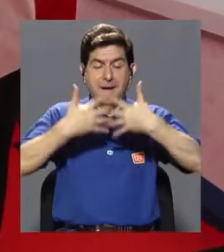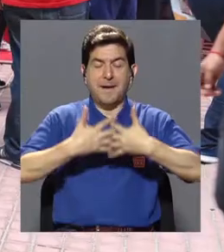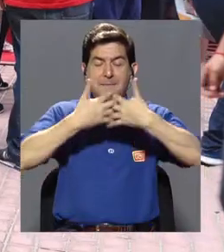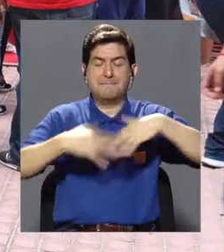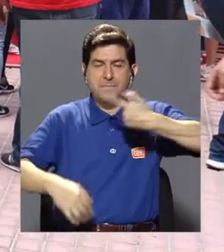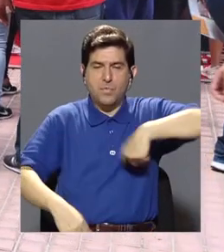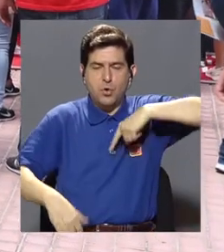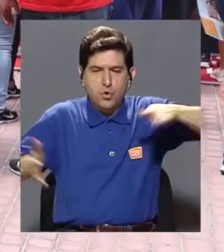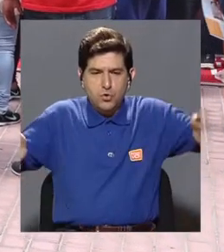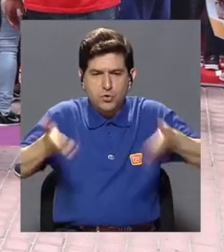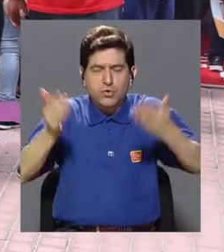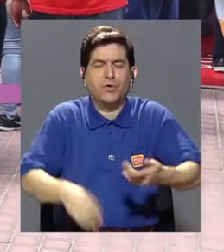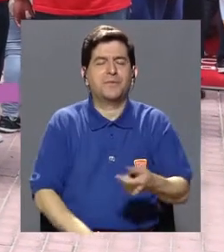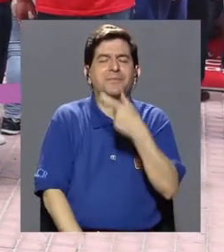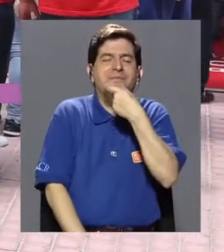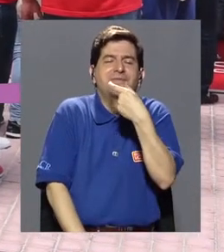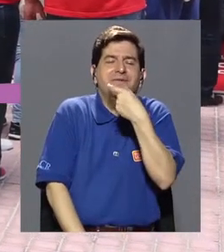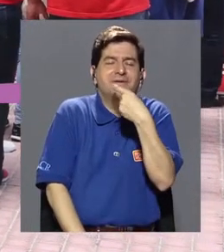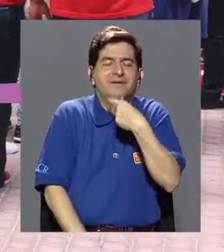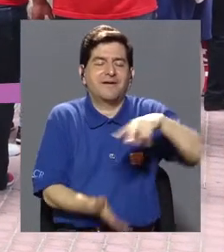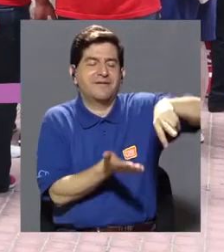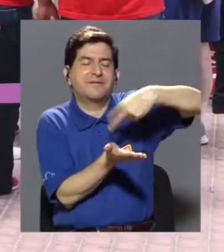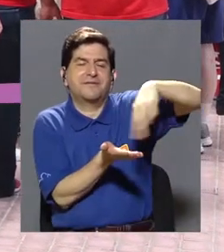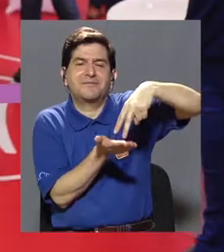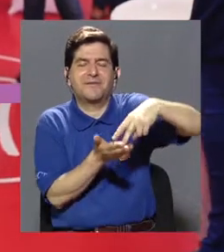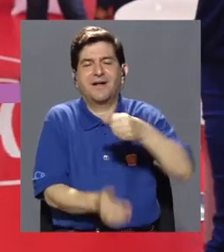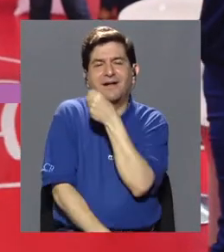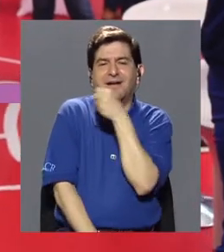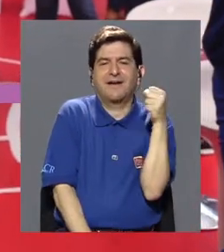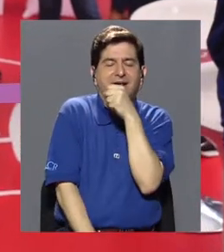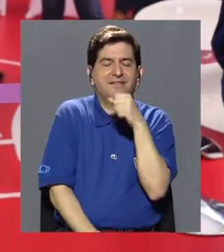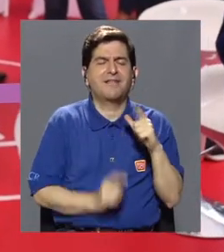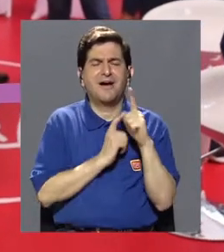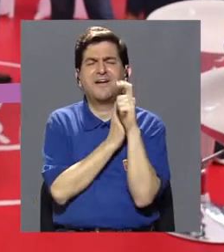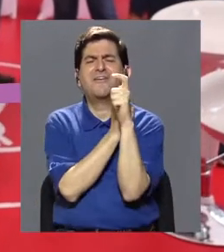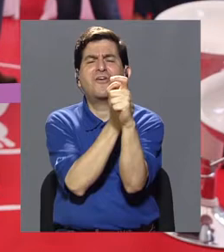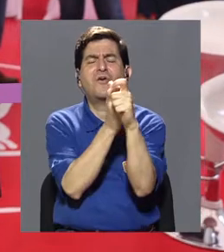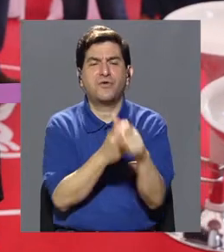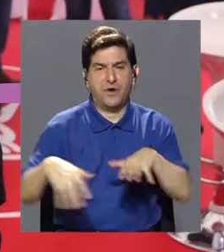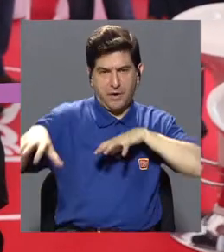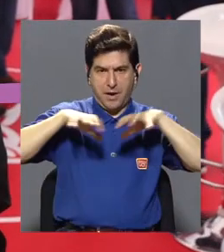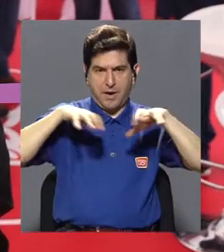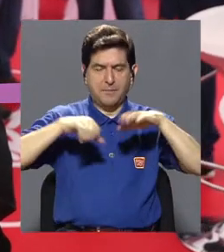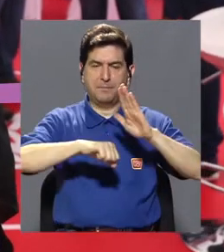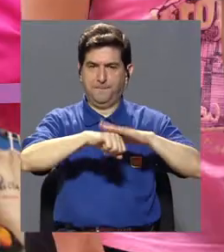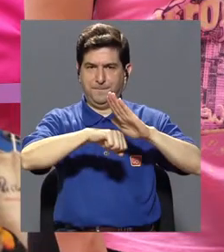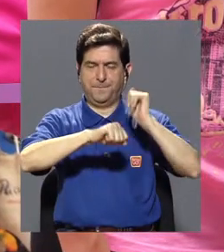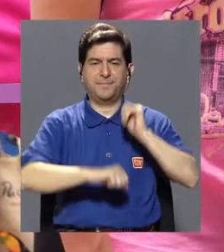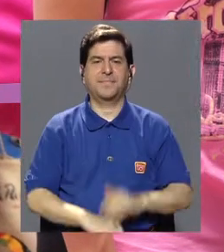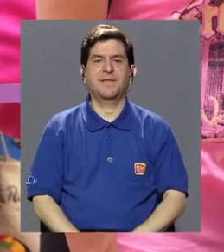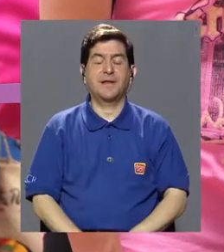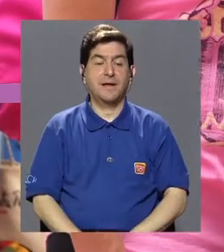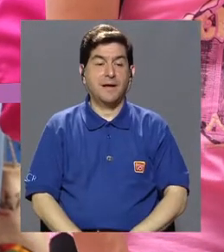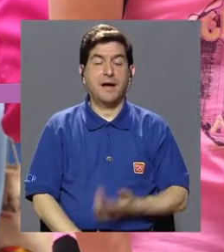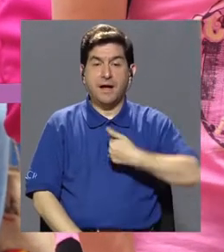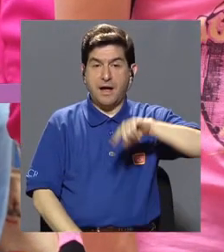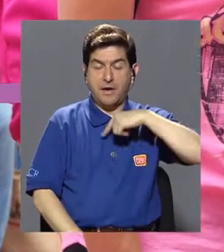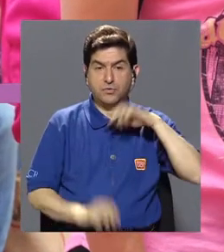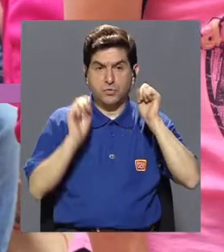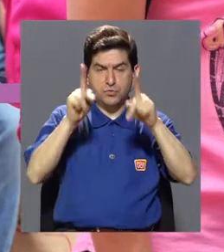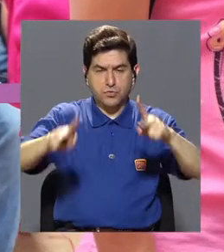es el motor que nos impulsa a reír, a bailar, a cantar, a correr, a movernos.